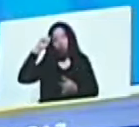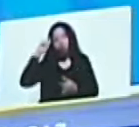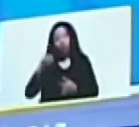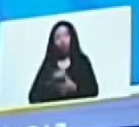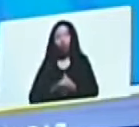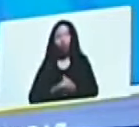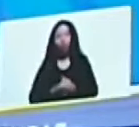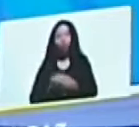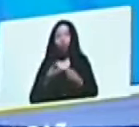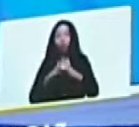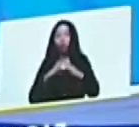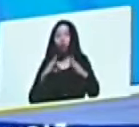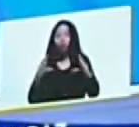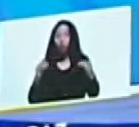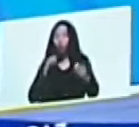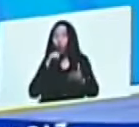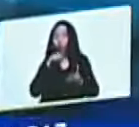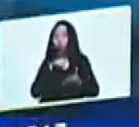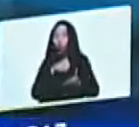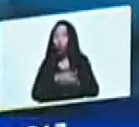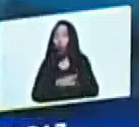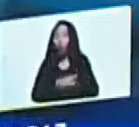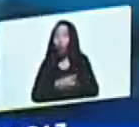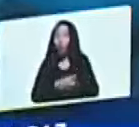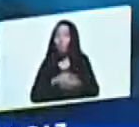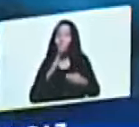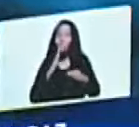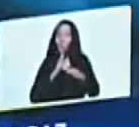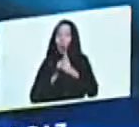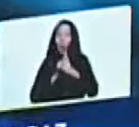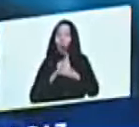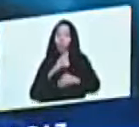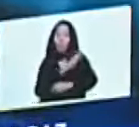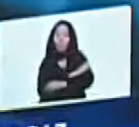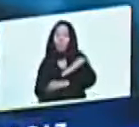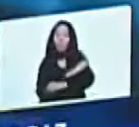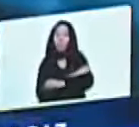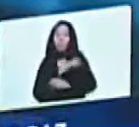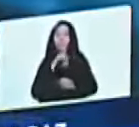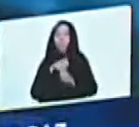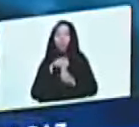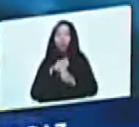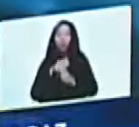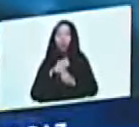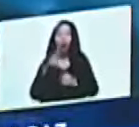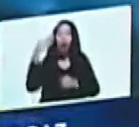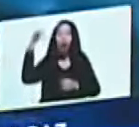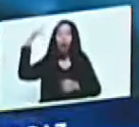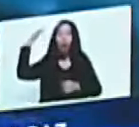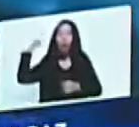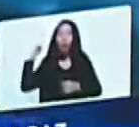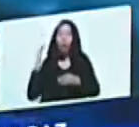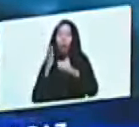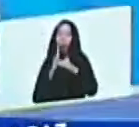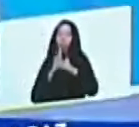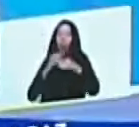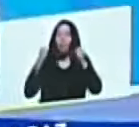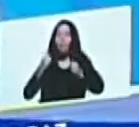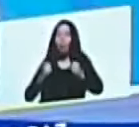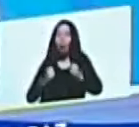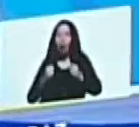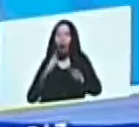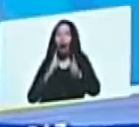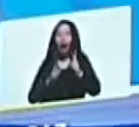todo lo que se llamó el paro petrolero, sabotaje petrolero, ¿lo recuerdan? Los más mayorcitos como